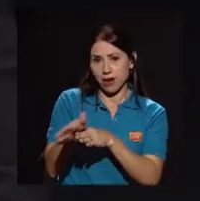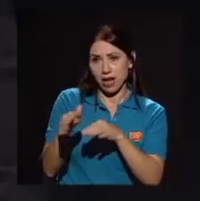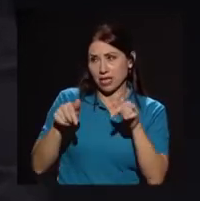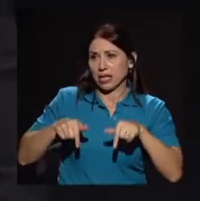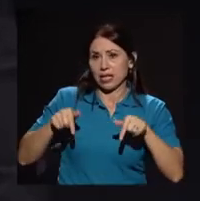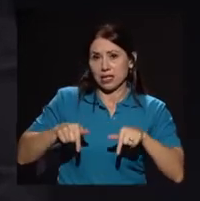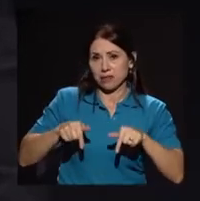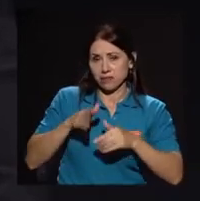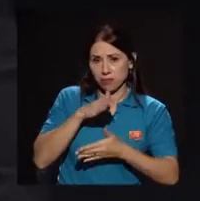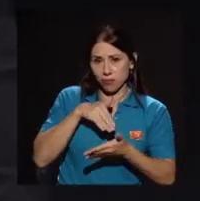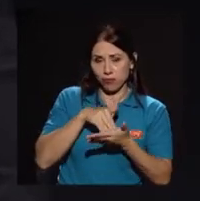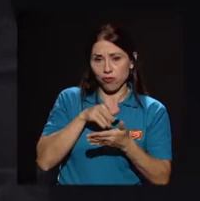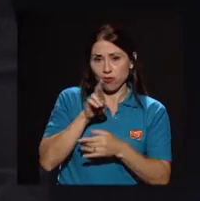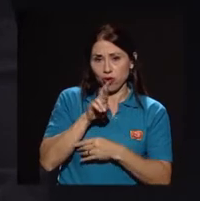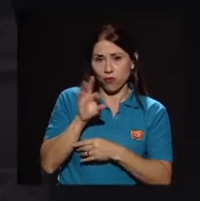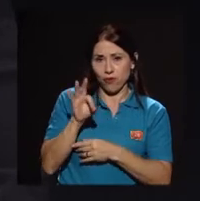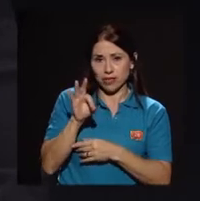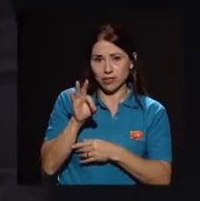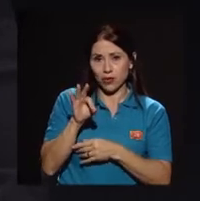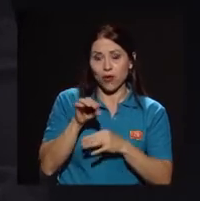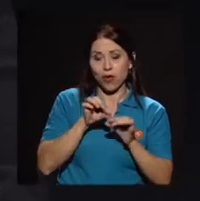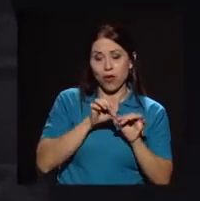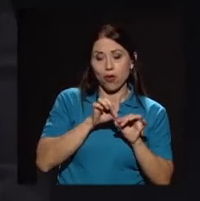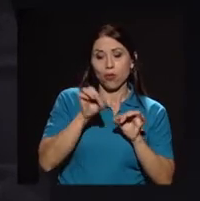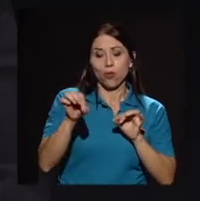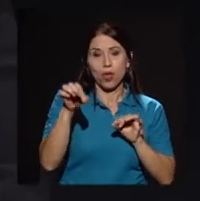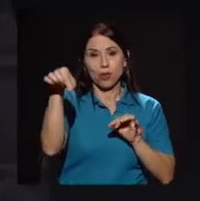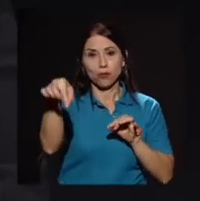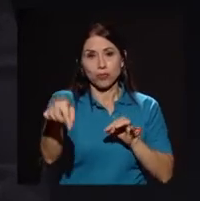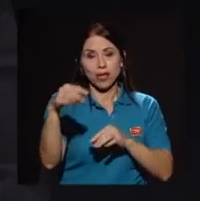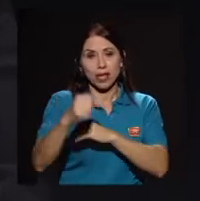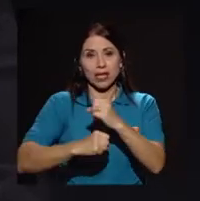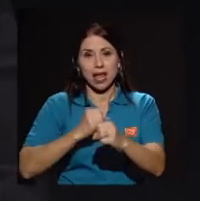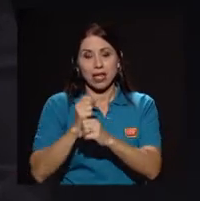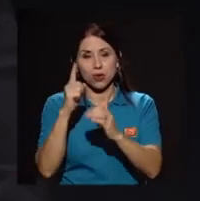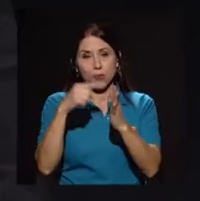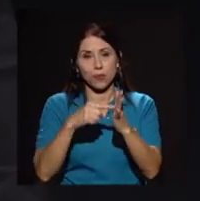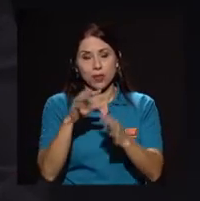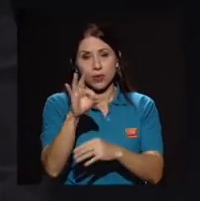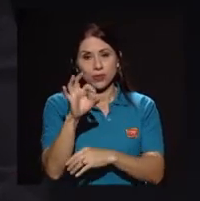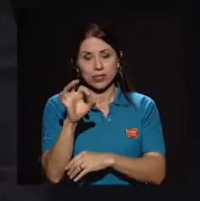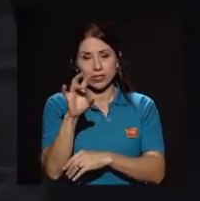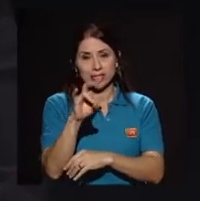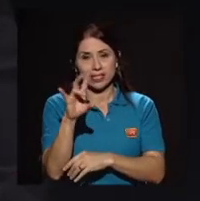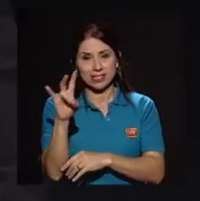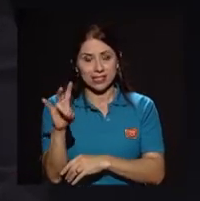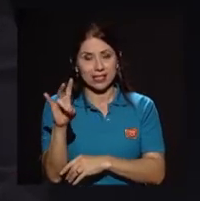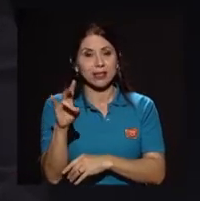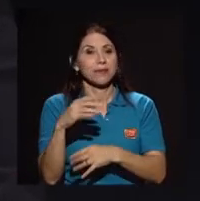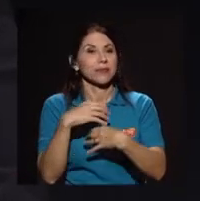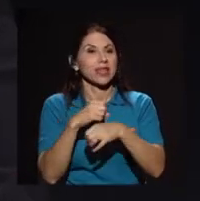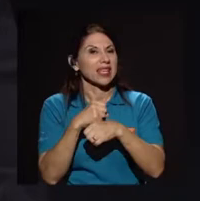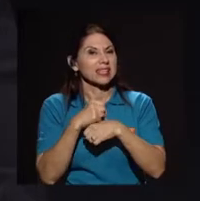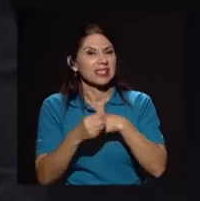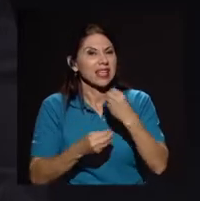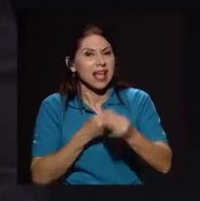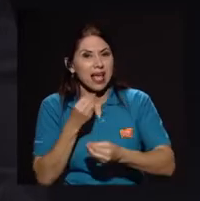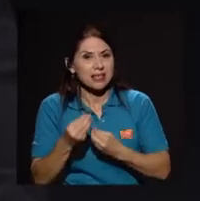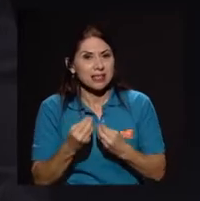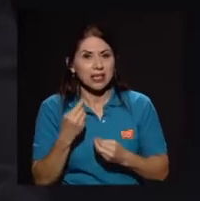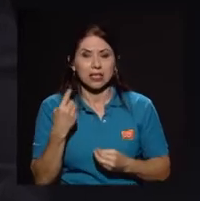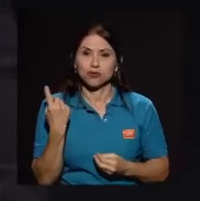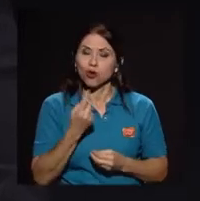Se desconcentra a partir del año 77. Ah, sí, bastante. Y lo que se hace generalmente es que se maneja solo una